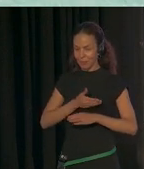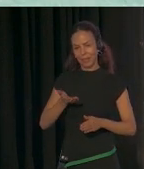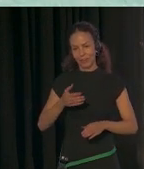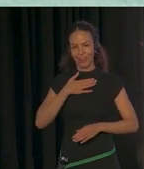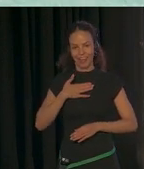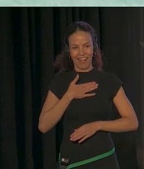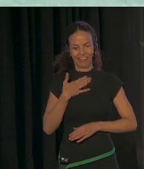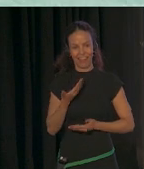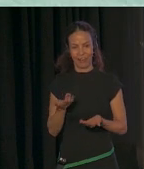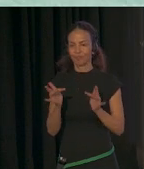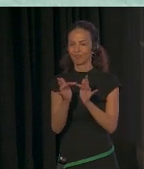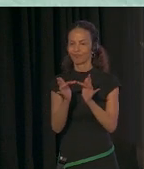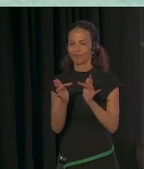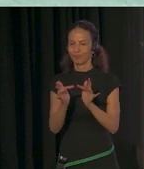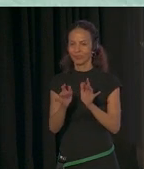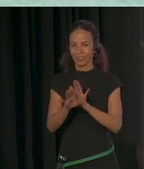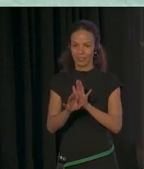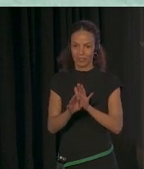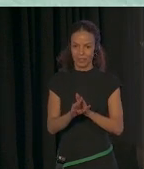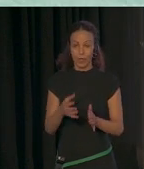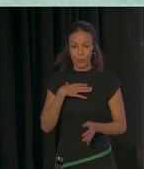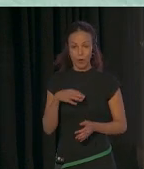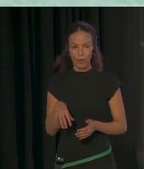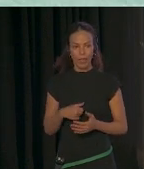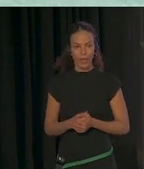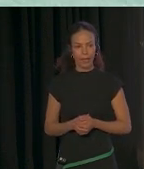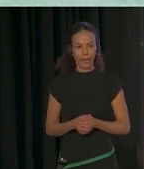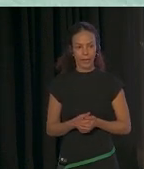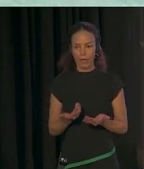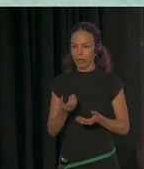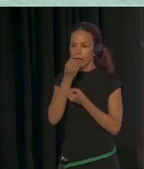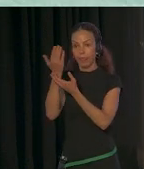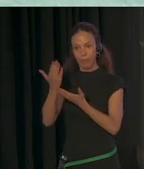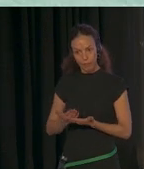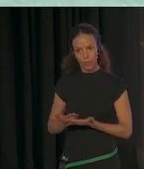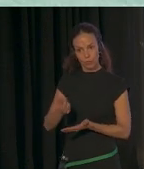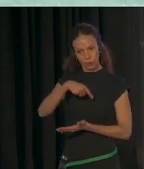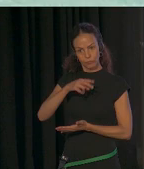la conexión y poder recibiros y que nos visitéis.